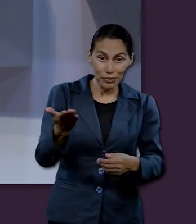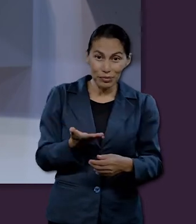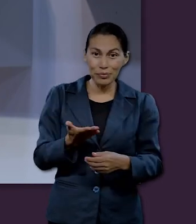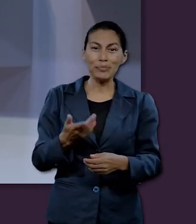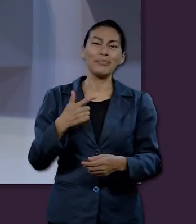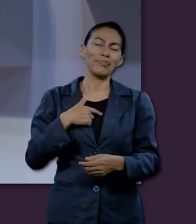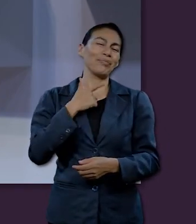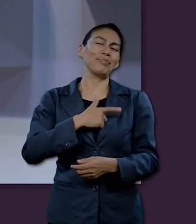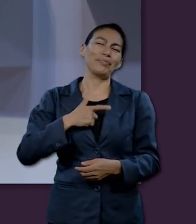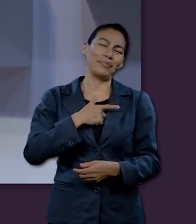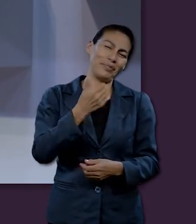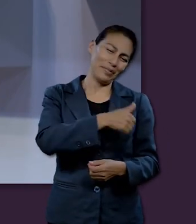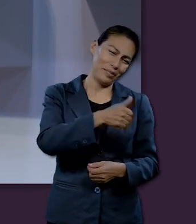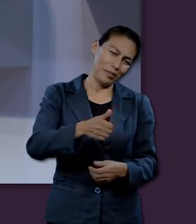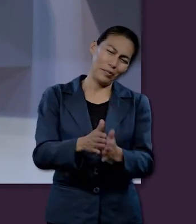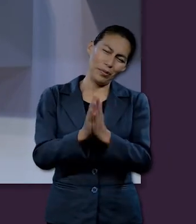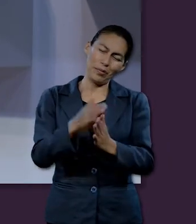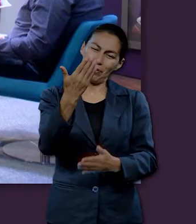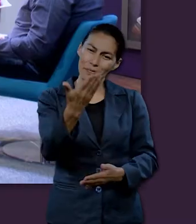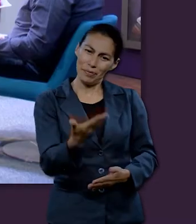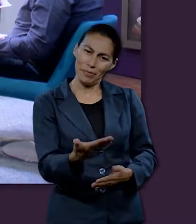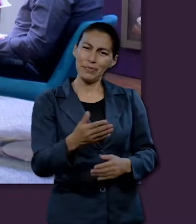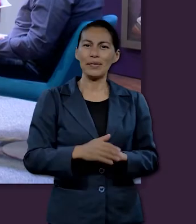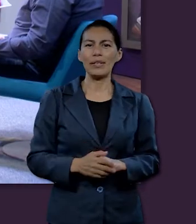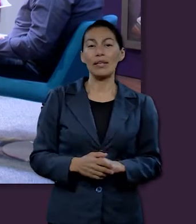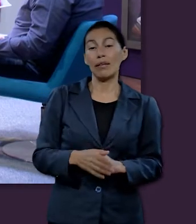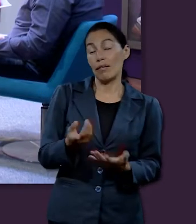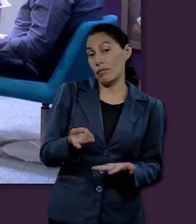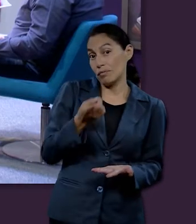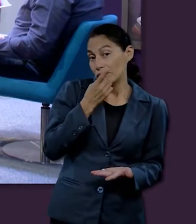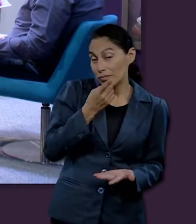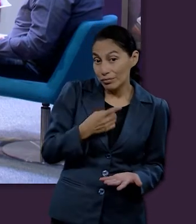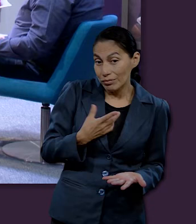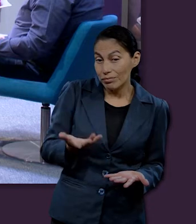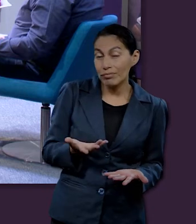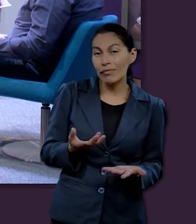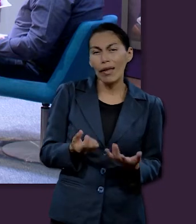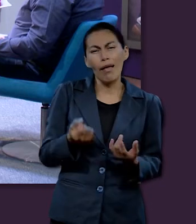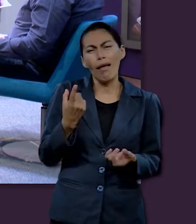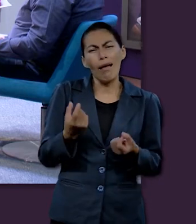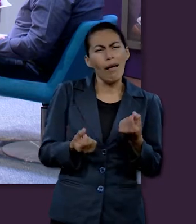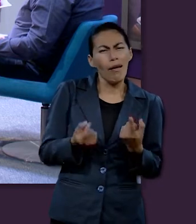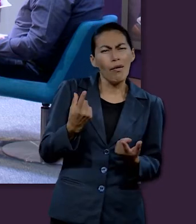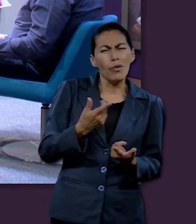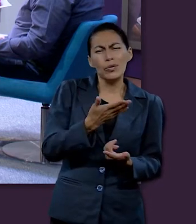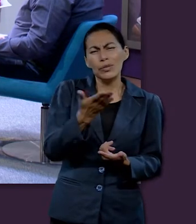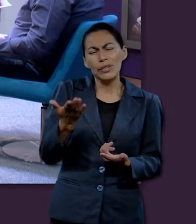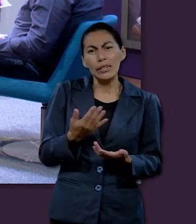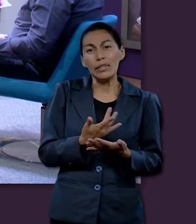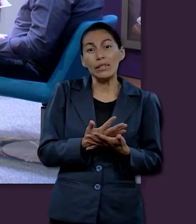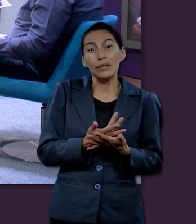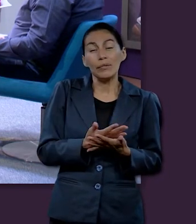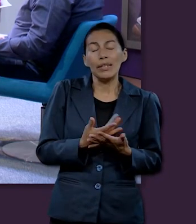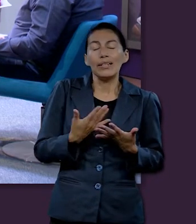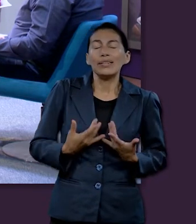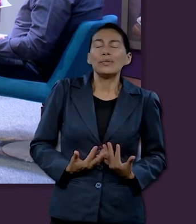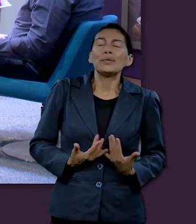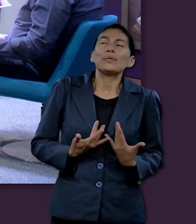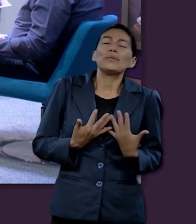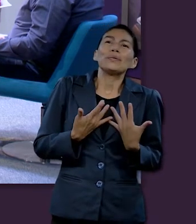que me gustaría que se presentaran y que dijeran alguna cualidad en la cual